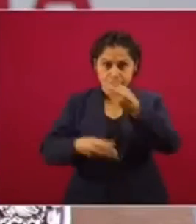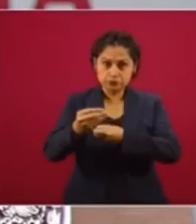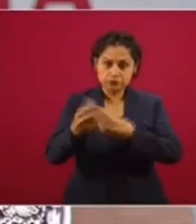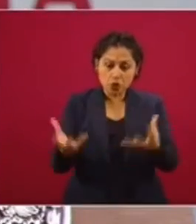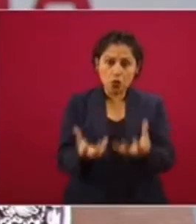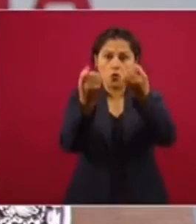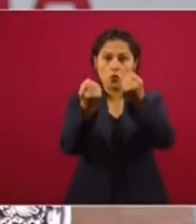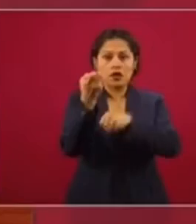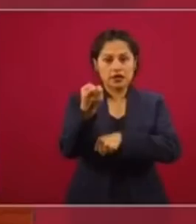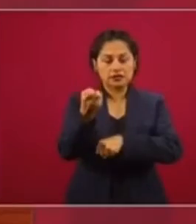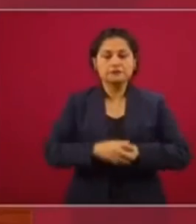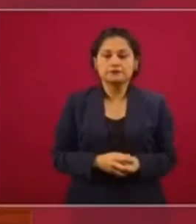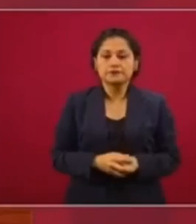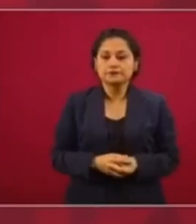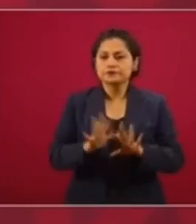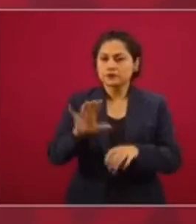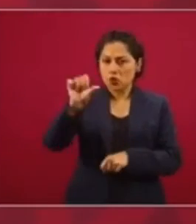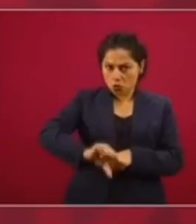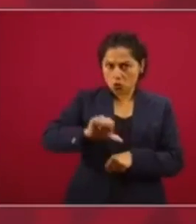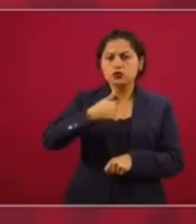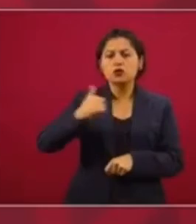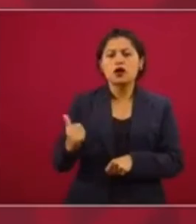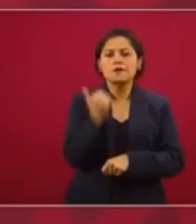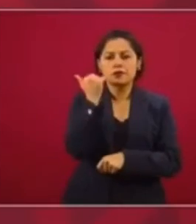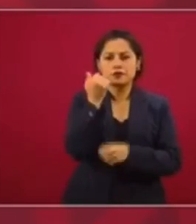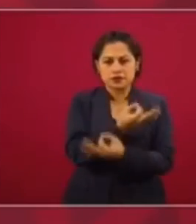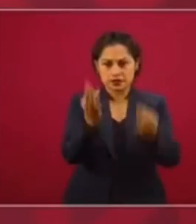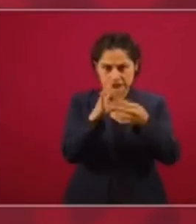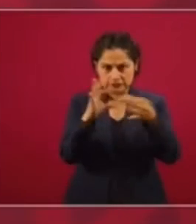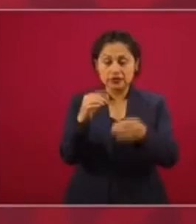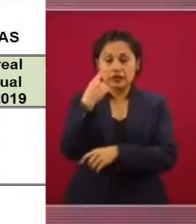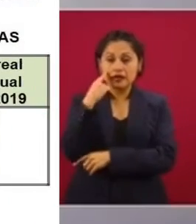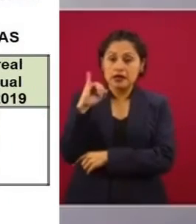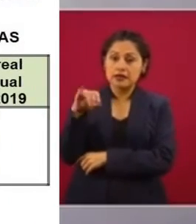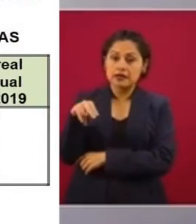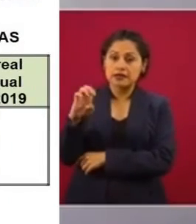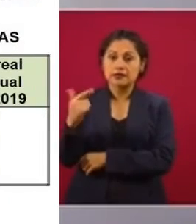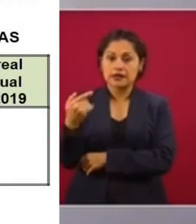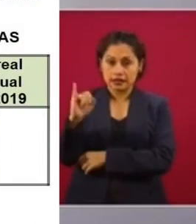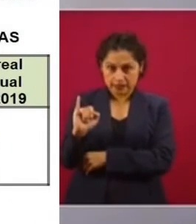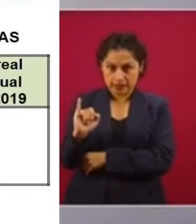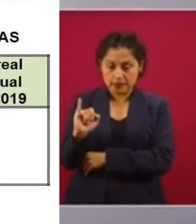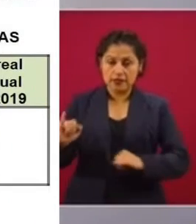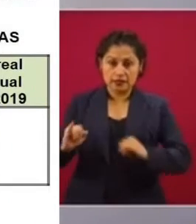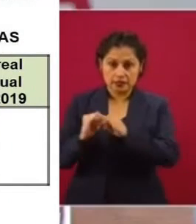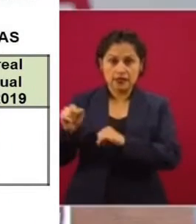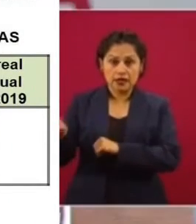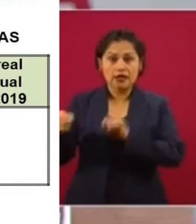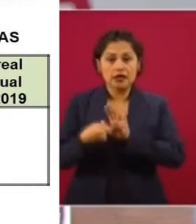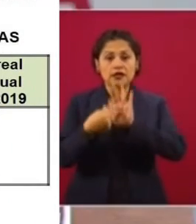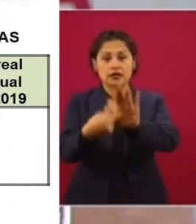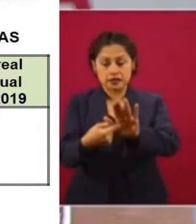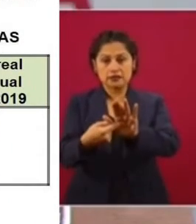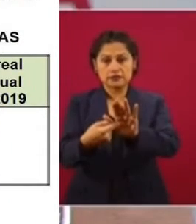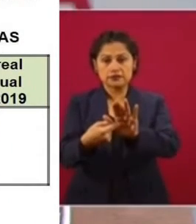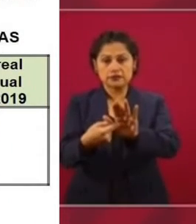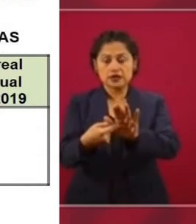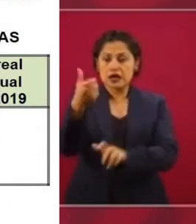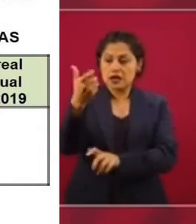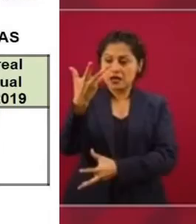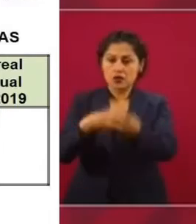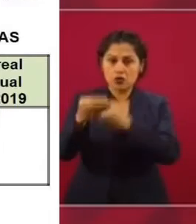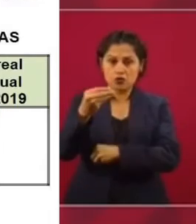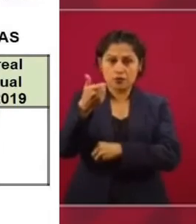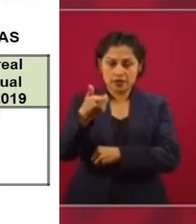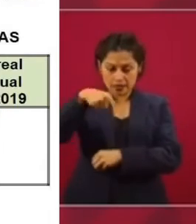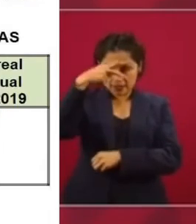Hoy quiero decirles que el Inegi va a conocer el porcentaje de caída de la economía